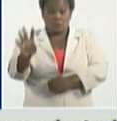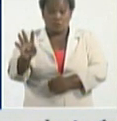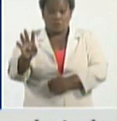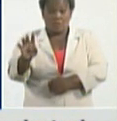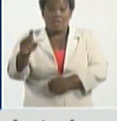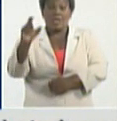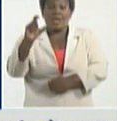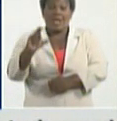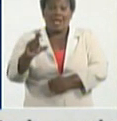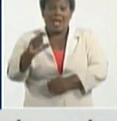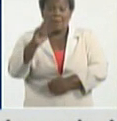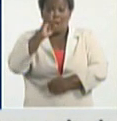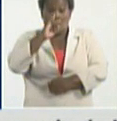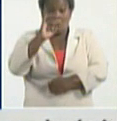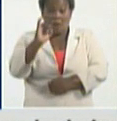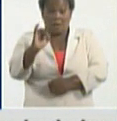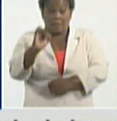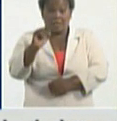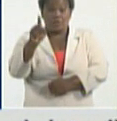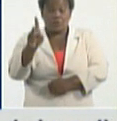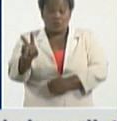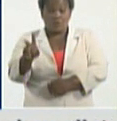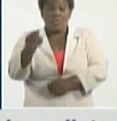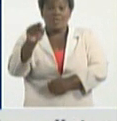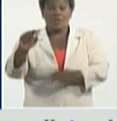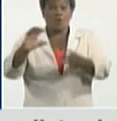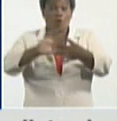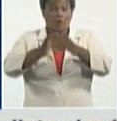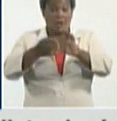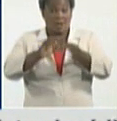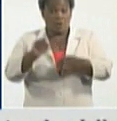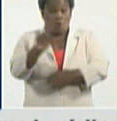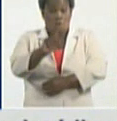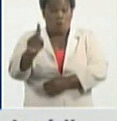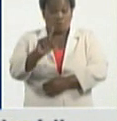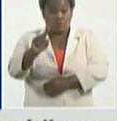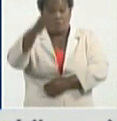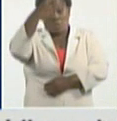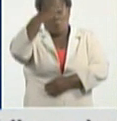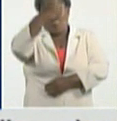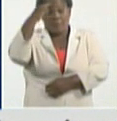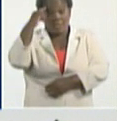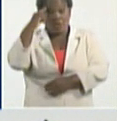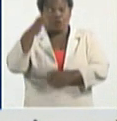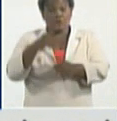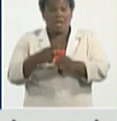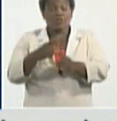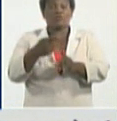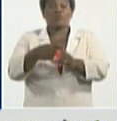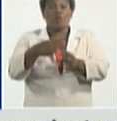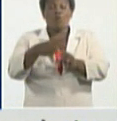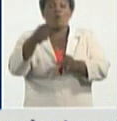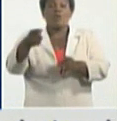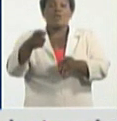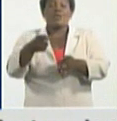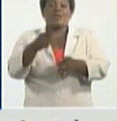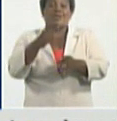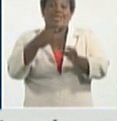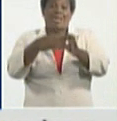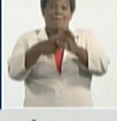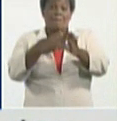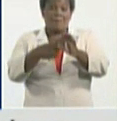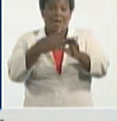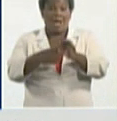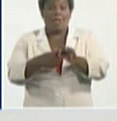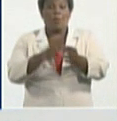Carralillo 11, y se diagnostican casos también en Santo Domingo, Quemado de Guines, Clacetas en